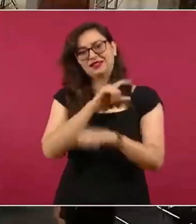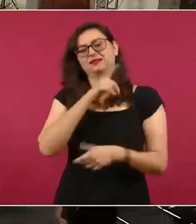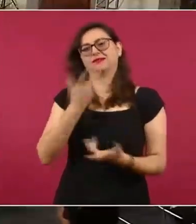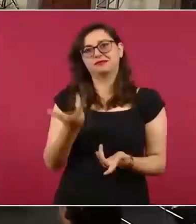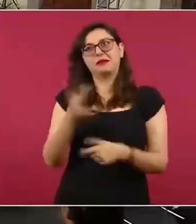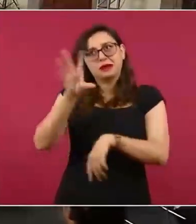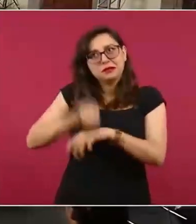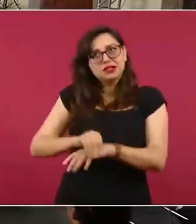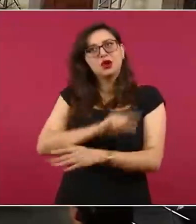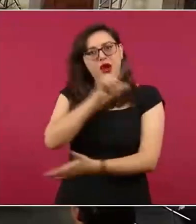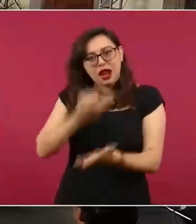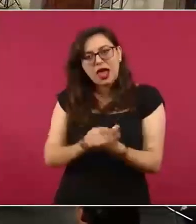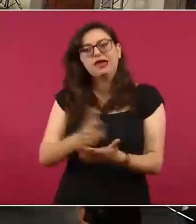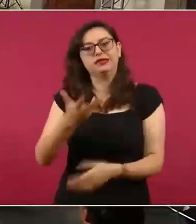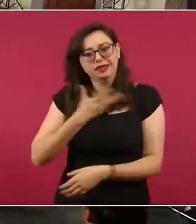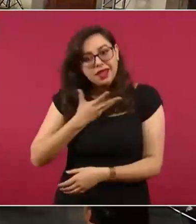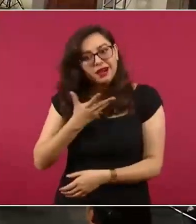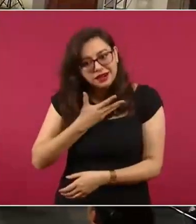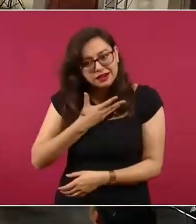Miren.